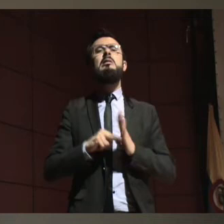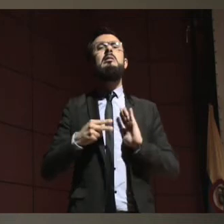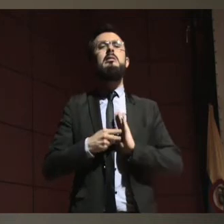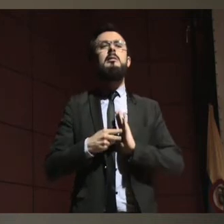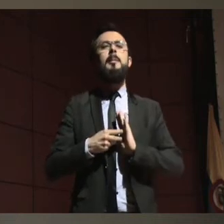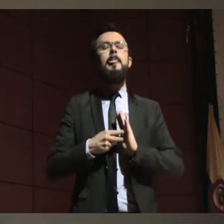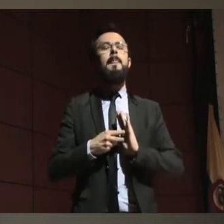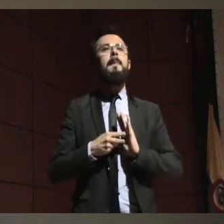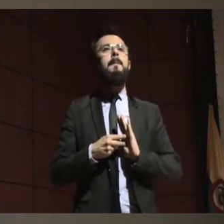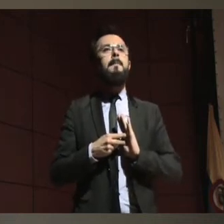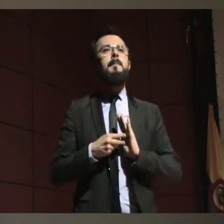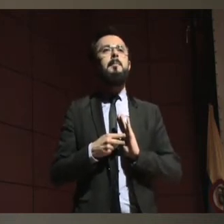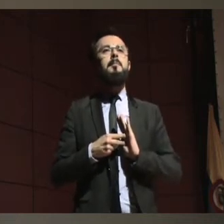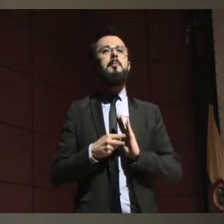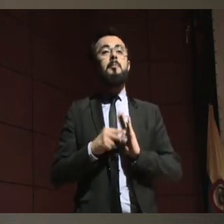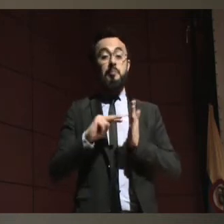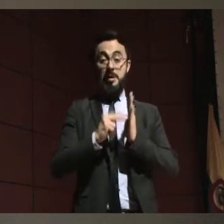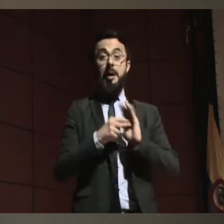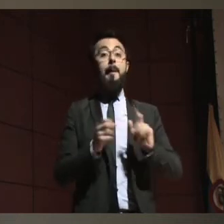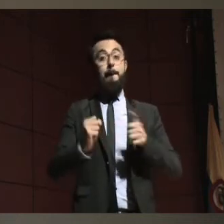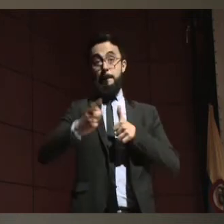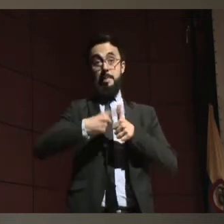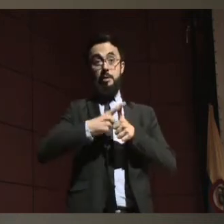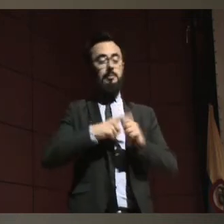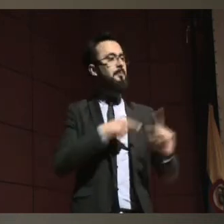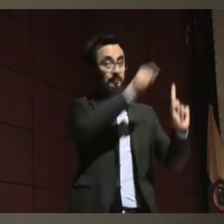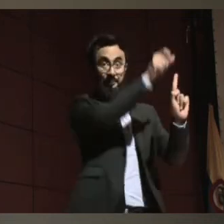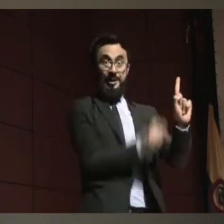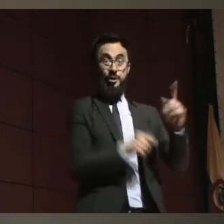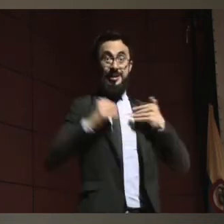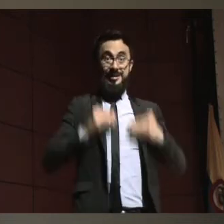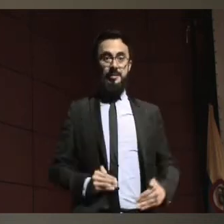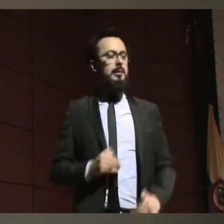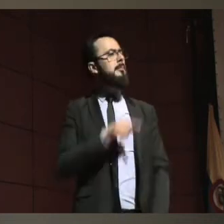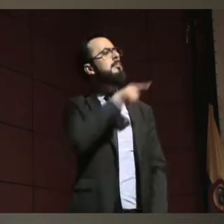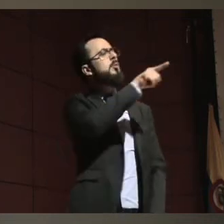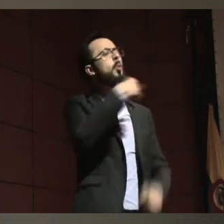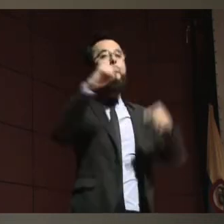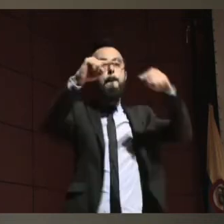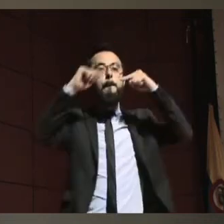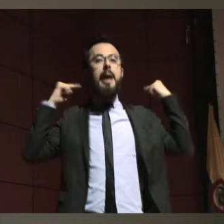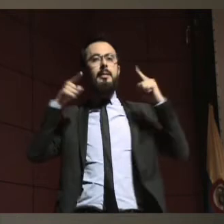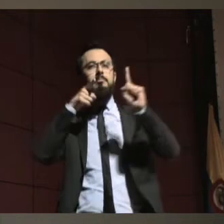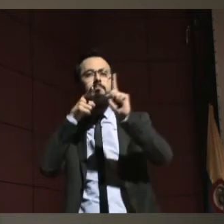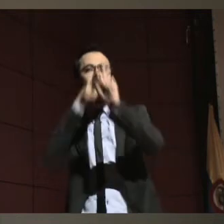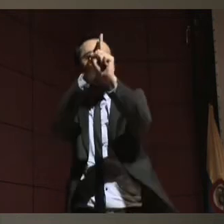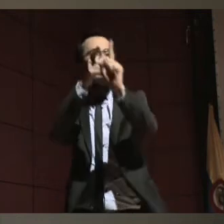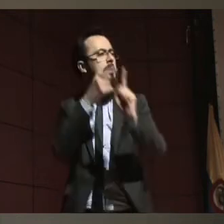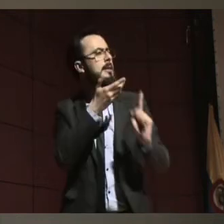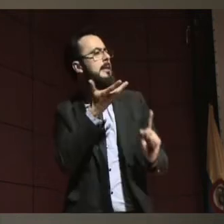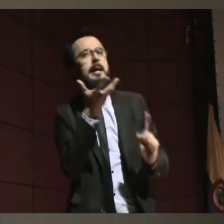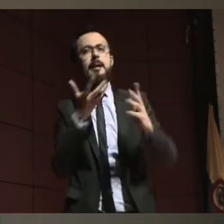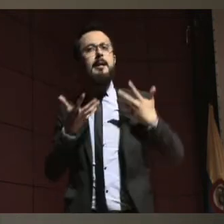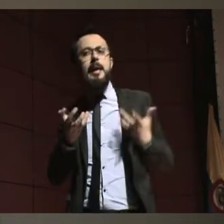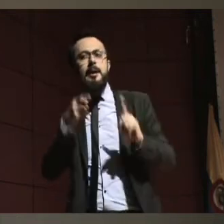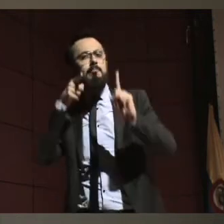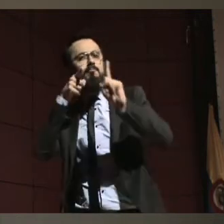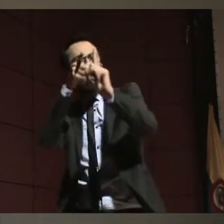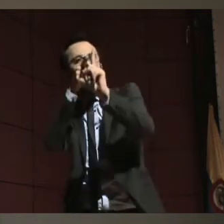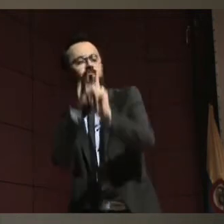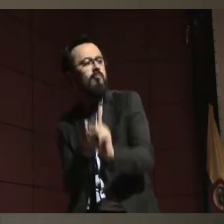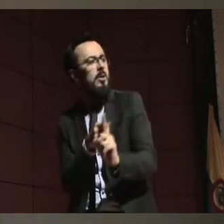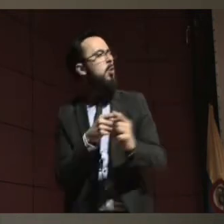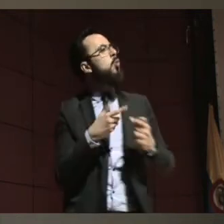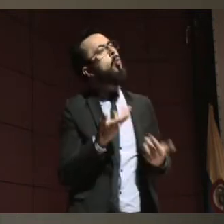que cuáles son las metas de la persona y garantizar que esas metas van a ser conseguidas a través